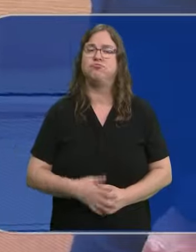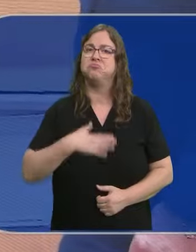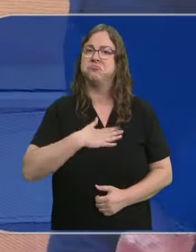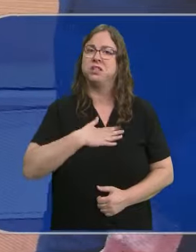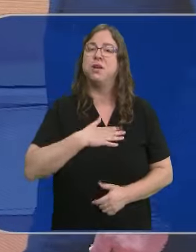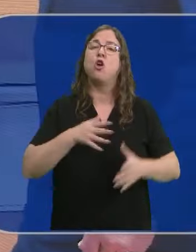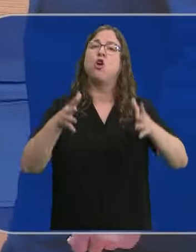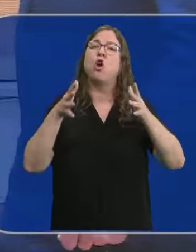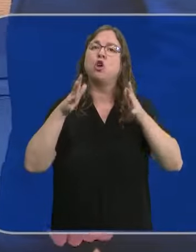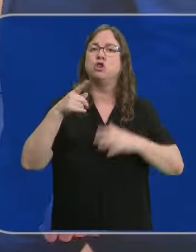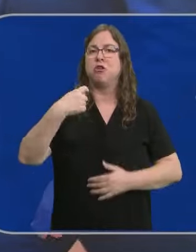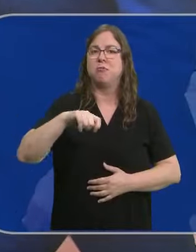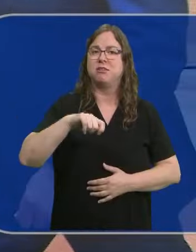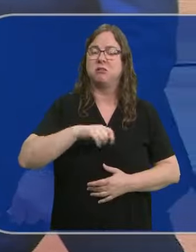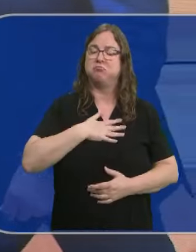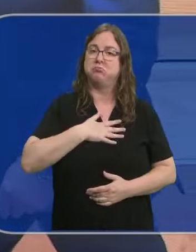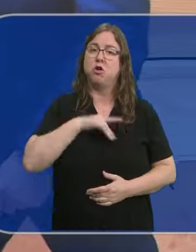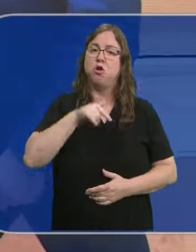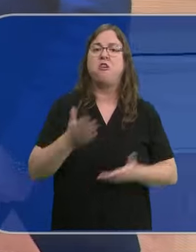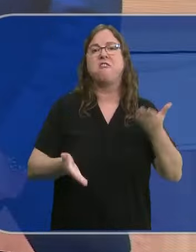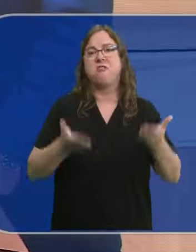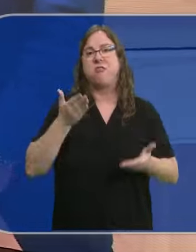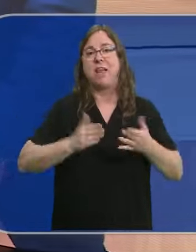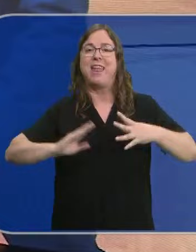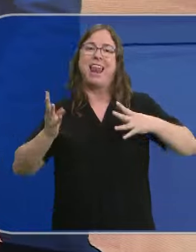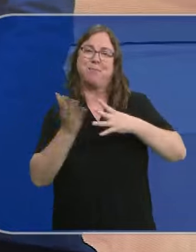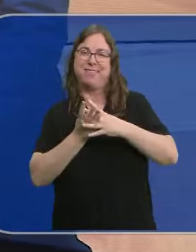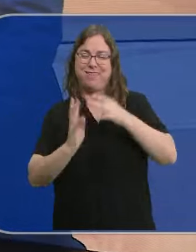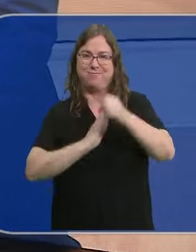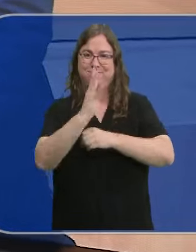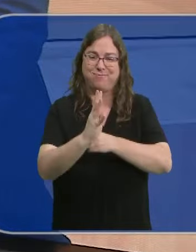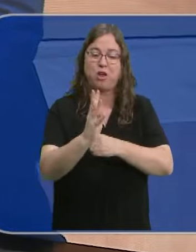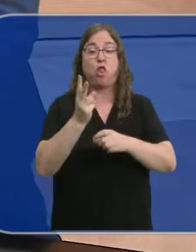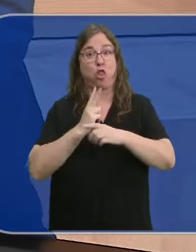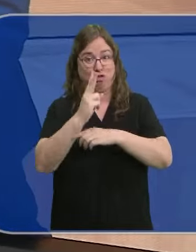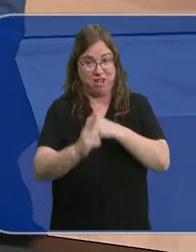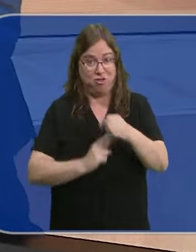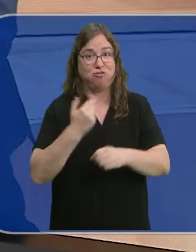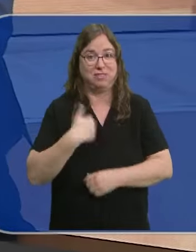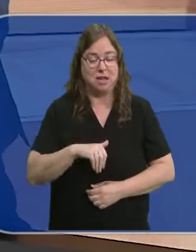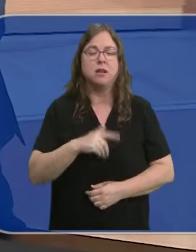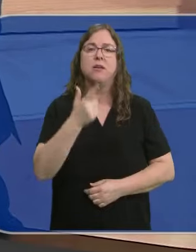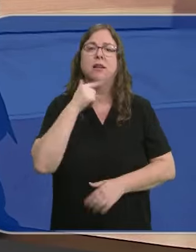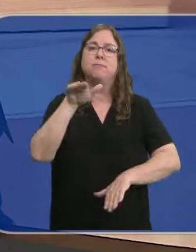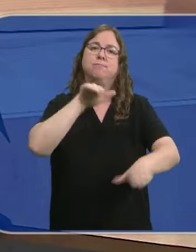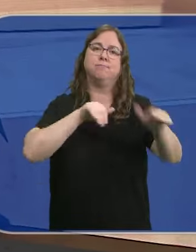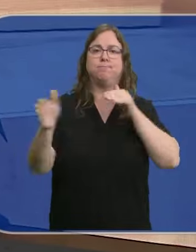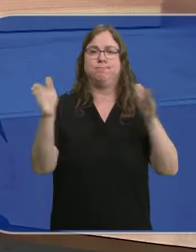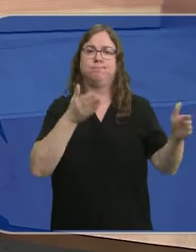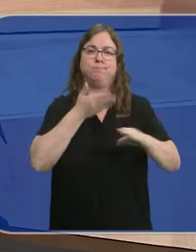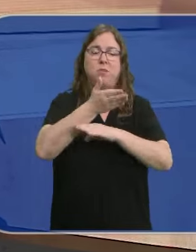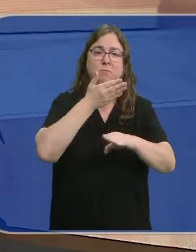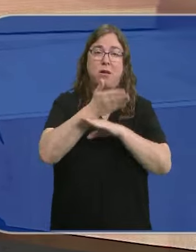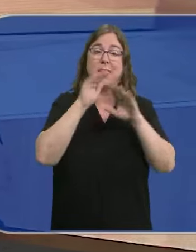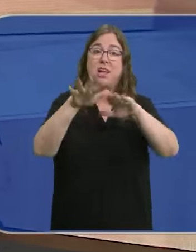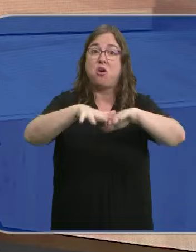Satisfacción del consejero de Presidencia que hoy ha hecho balance de la mitad de legislatura. Ha sido el encargado de abrir un periodo de comparecencias. Por las Cortes